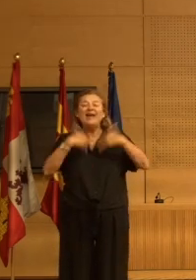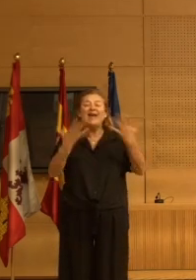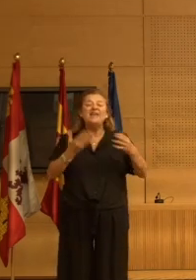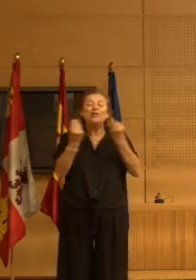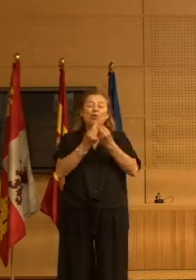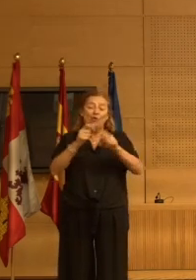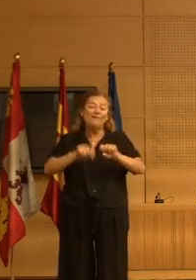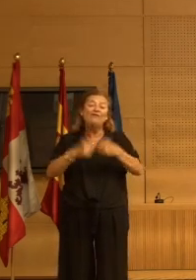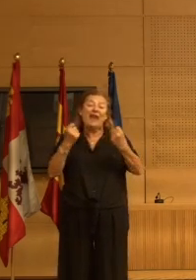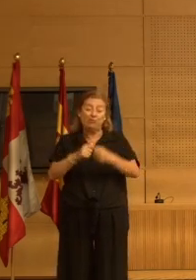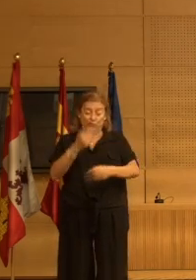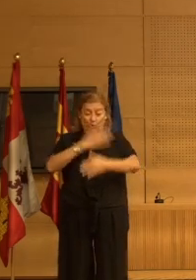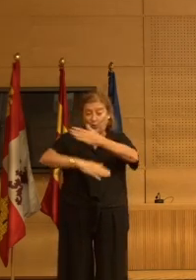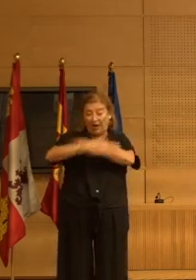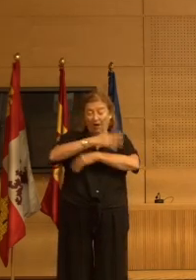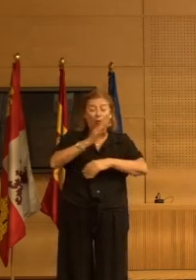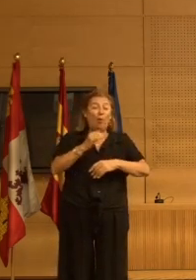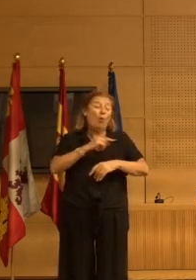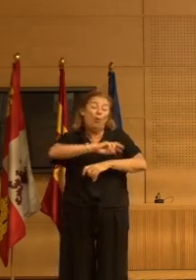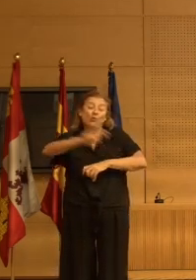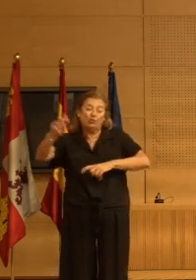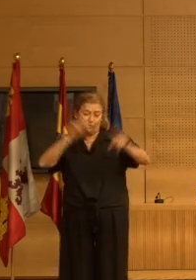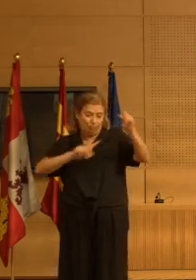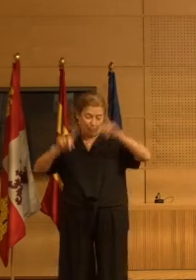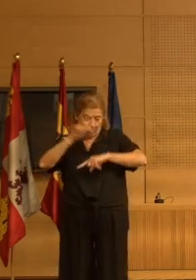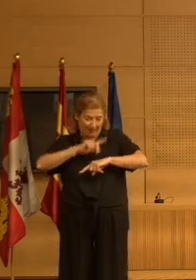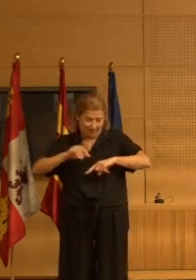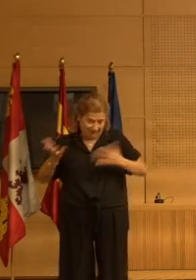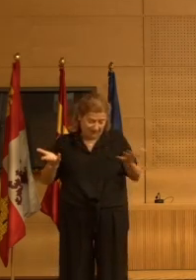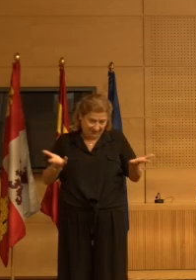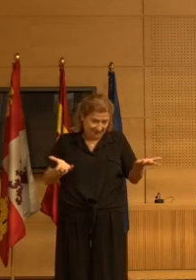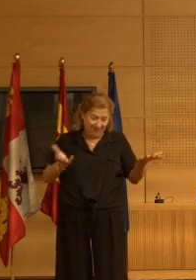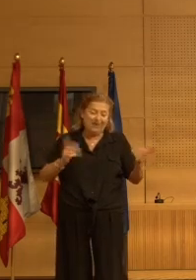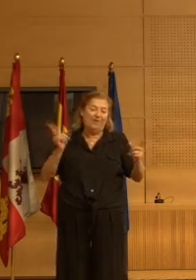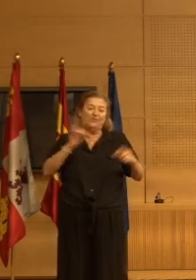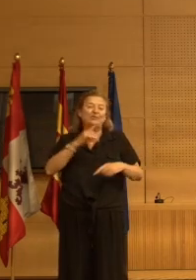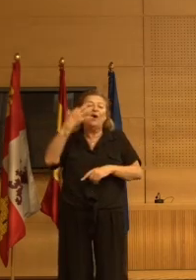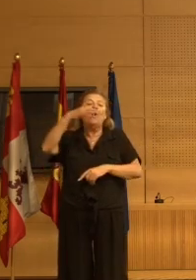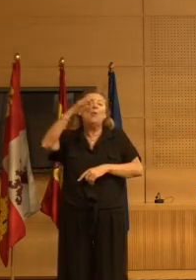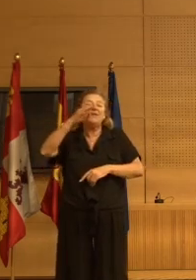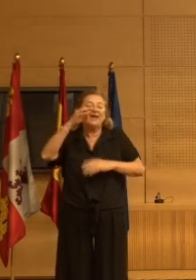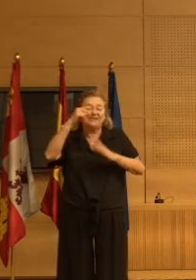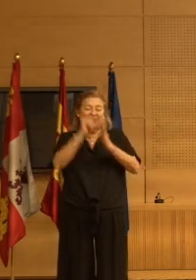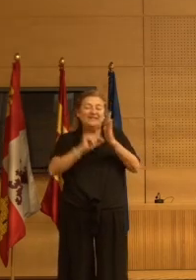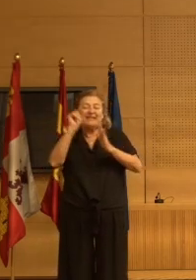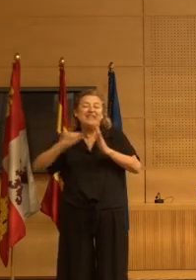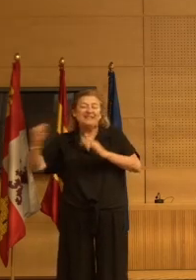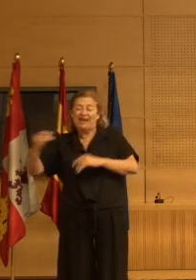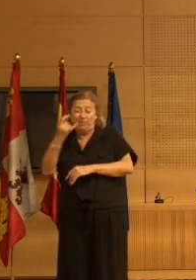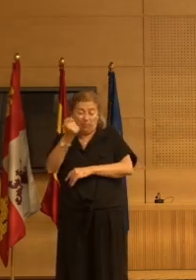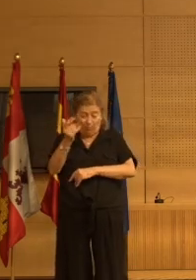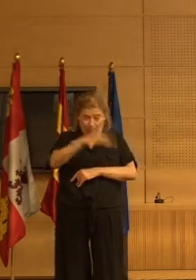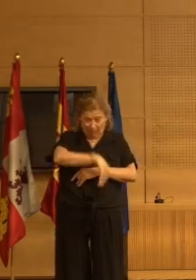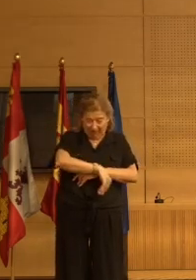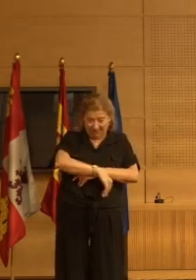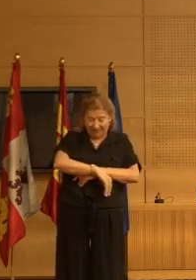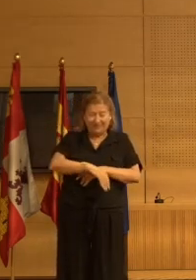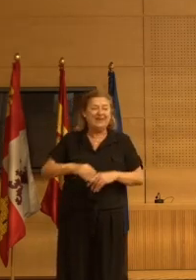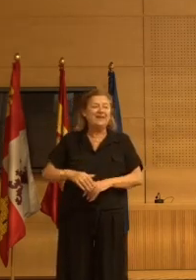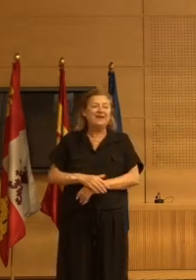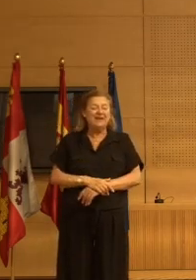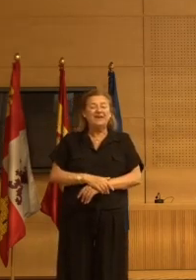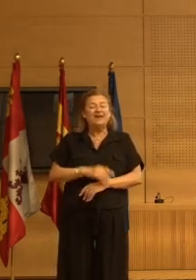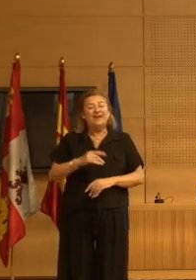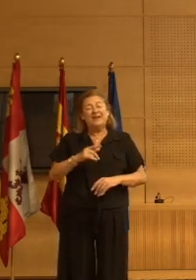fractura de cadera o con otras complicaciones eso lógicamente no se alcanza la significación estadística pero no hemos tenido más fractura de cadera ni otras